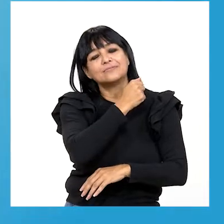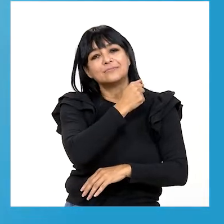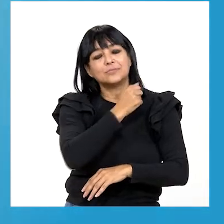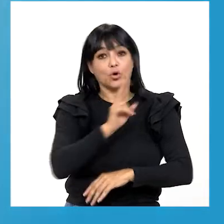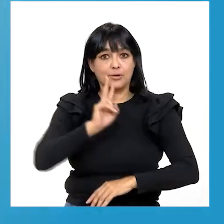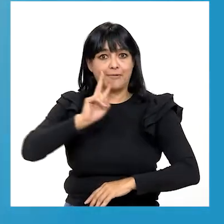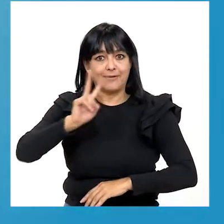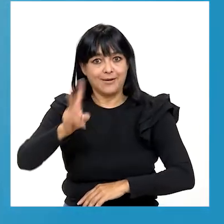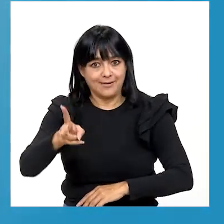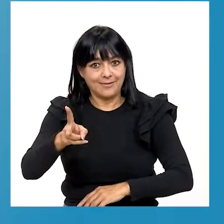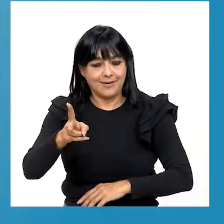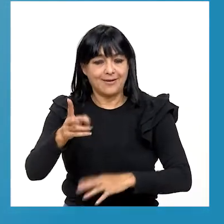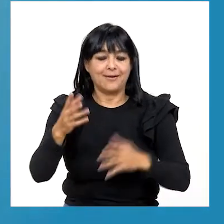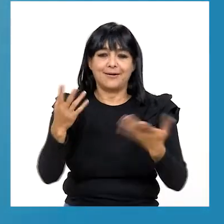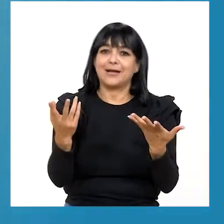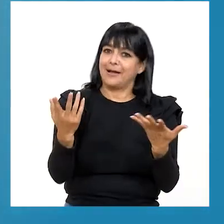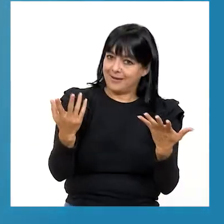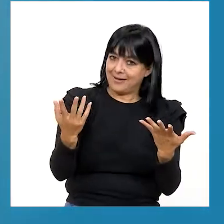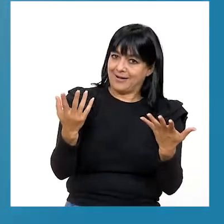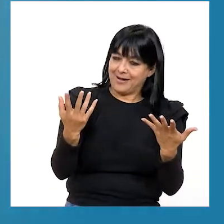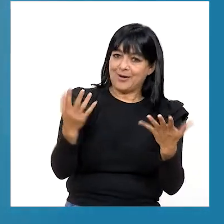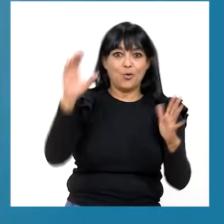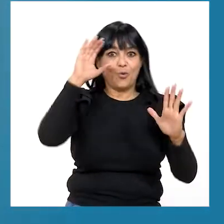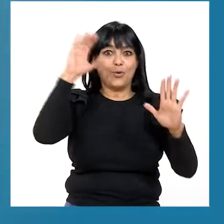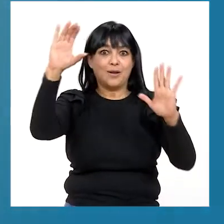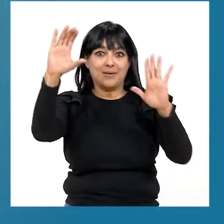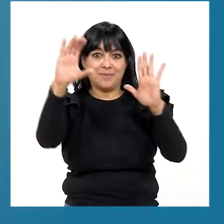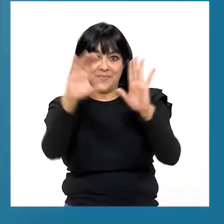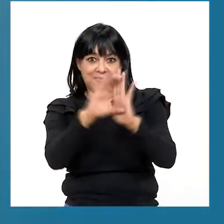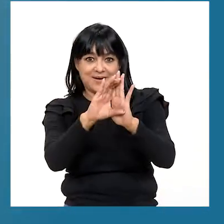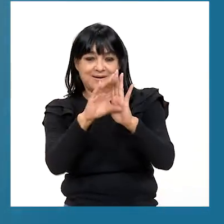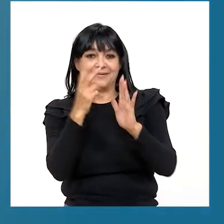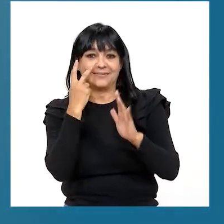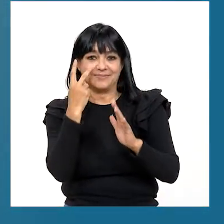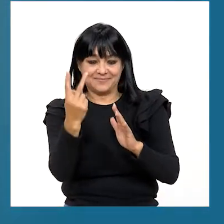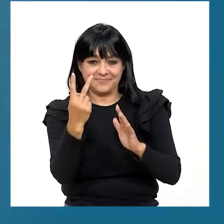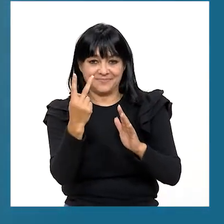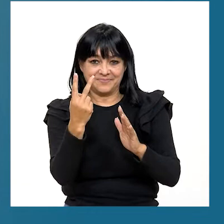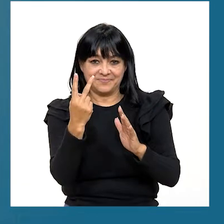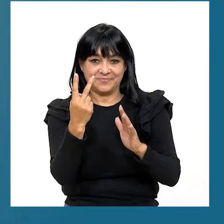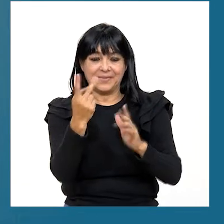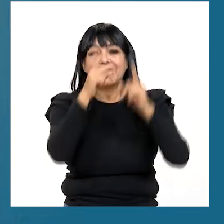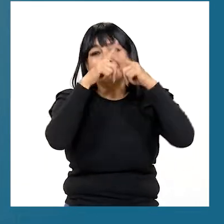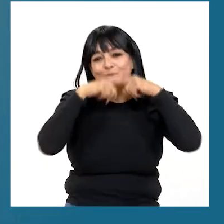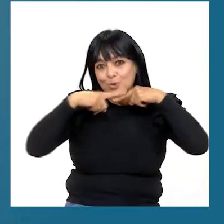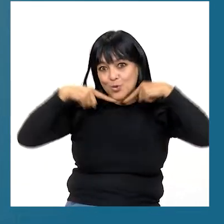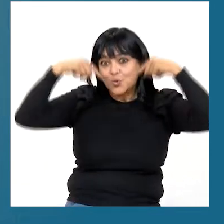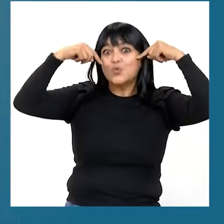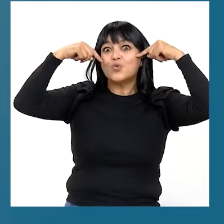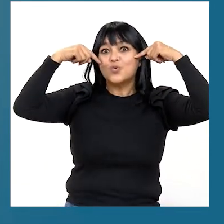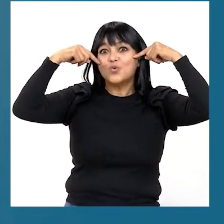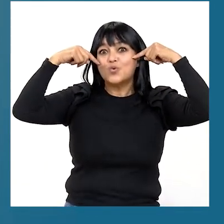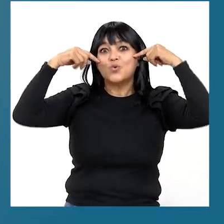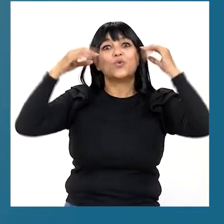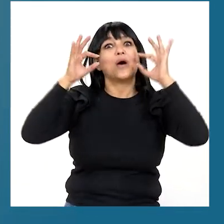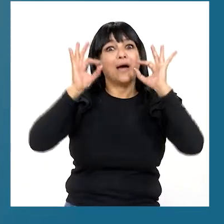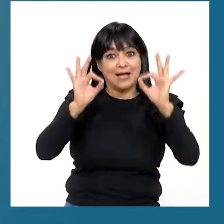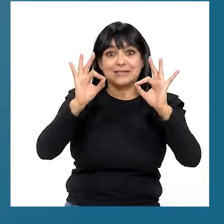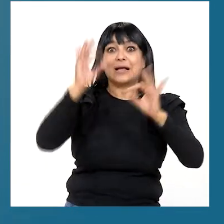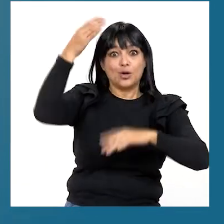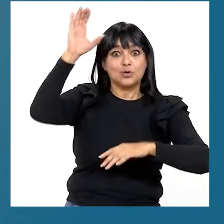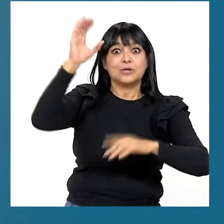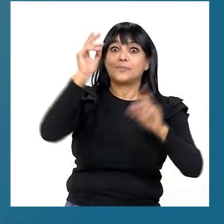El término real Se identifica con una imagen En este caso Sonrisa